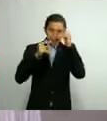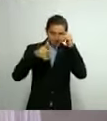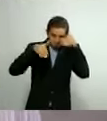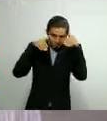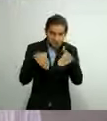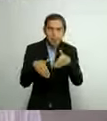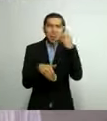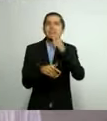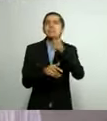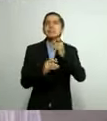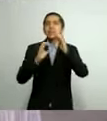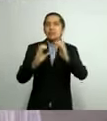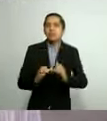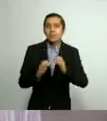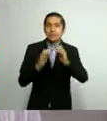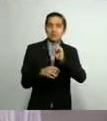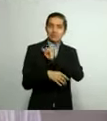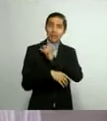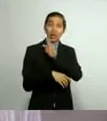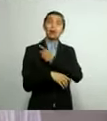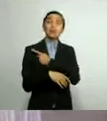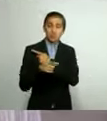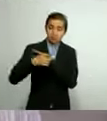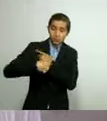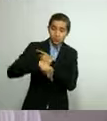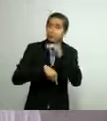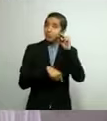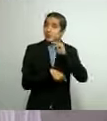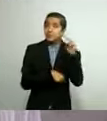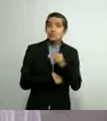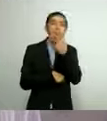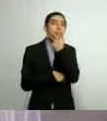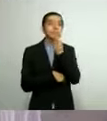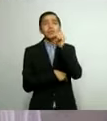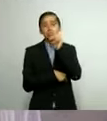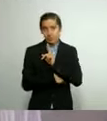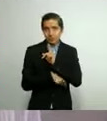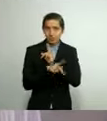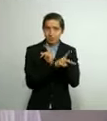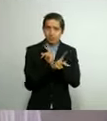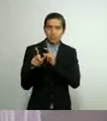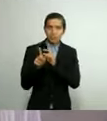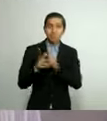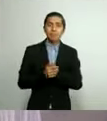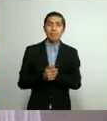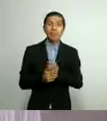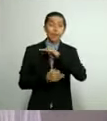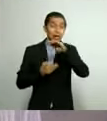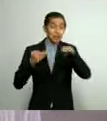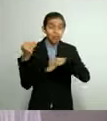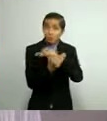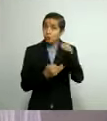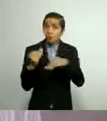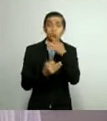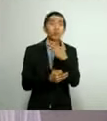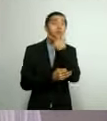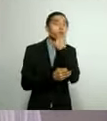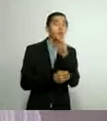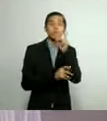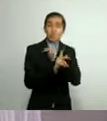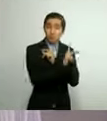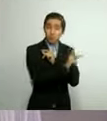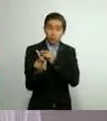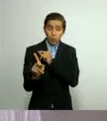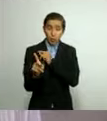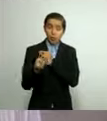para cuidar la salud de las michoacanas y de los michoacanos. A todas y a todos ellos